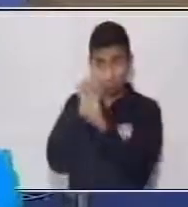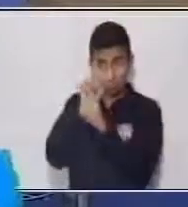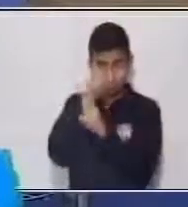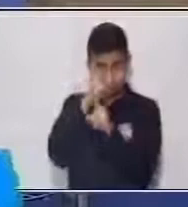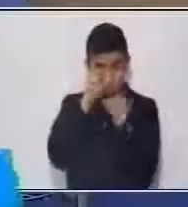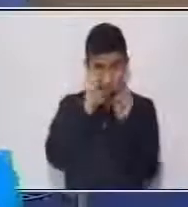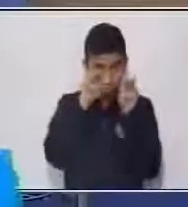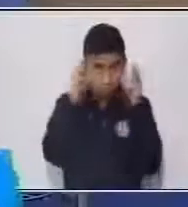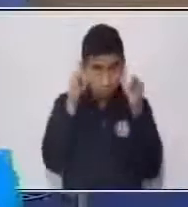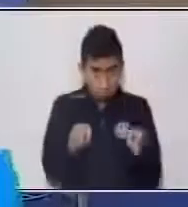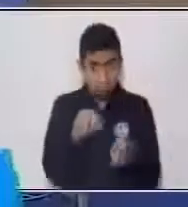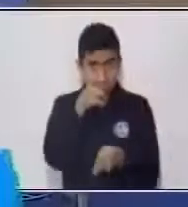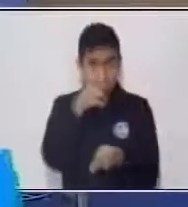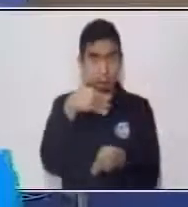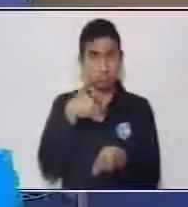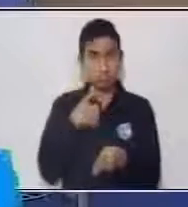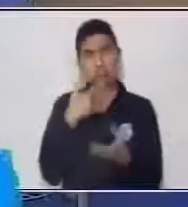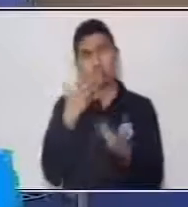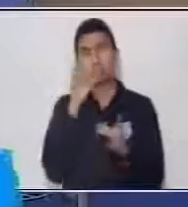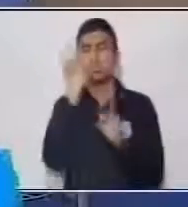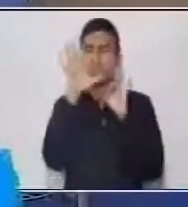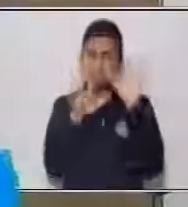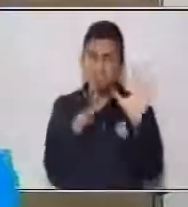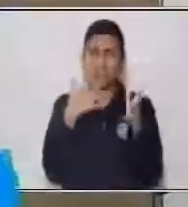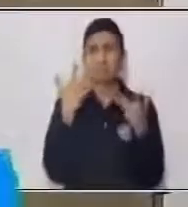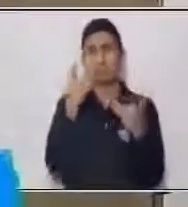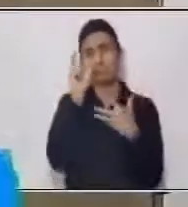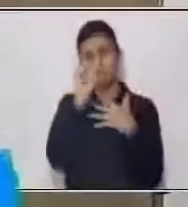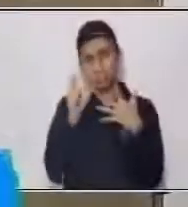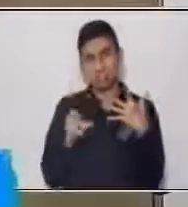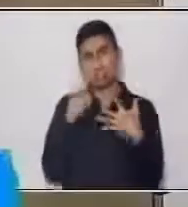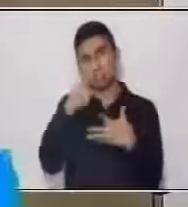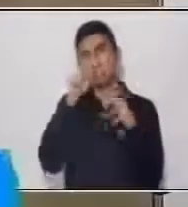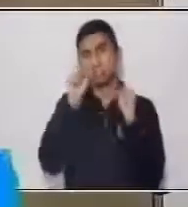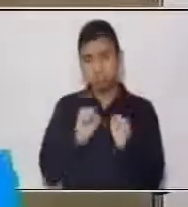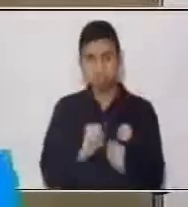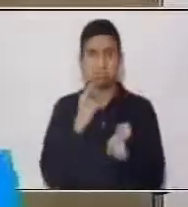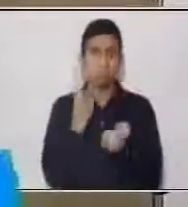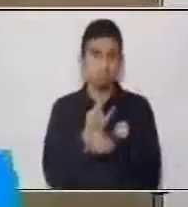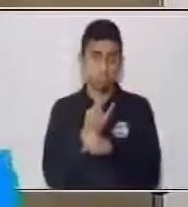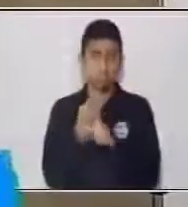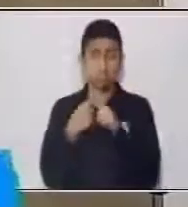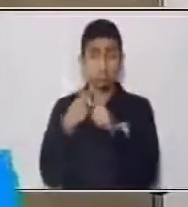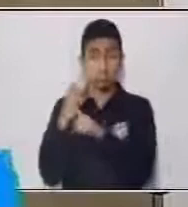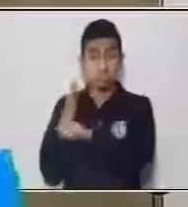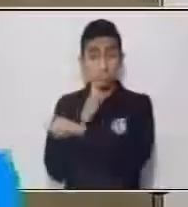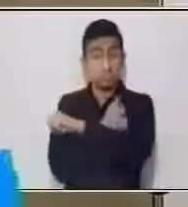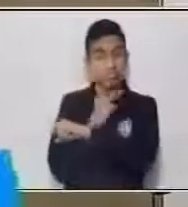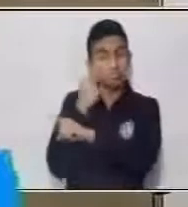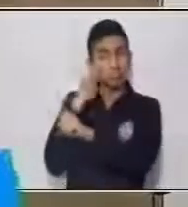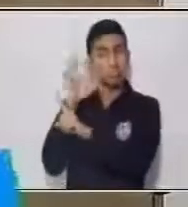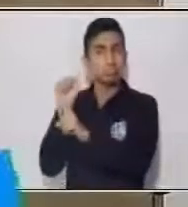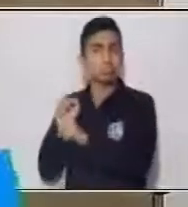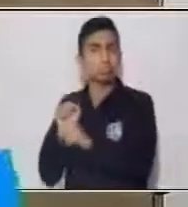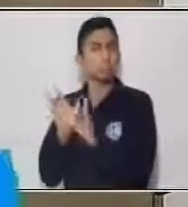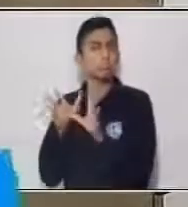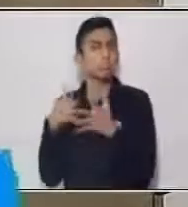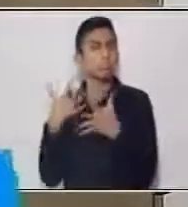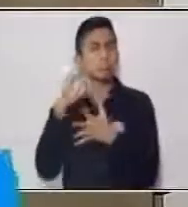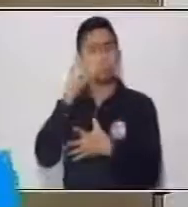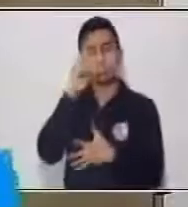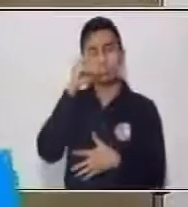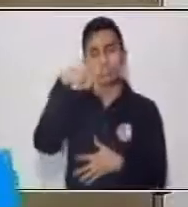pues hay algunos utensilios que me van a servir para un experimento, pero antes vamos a ver que es una conclusión de un texto.